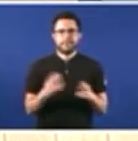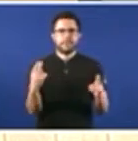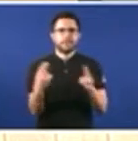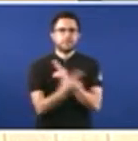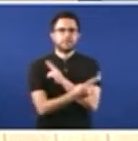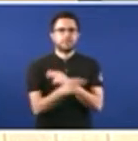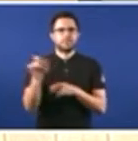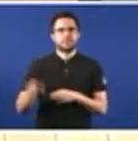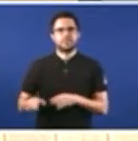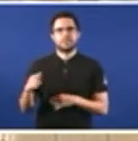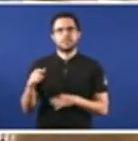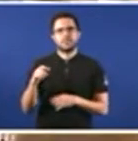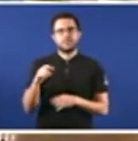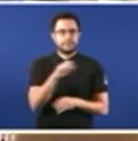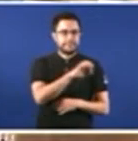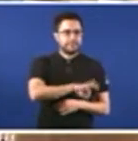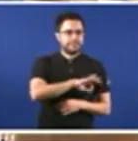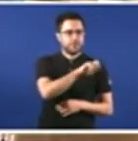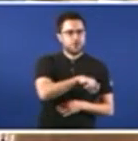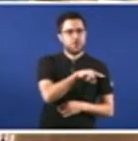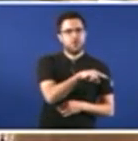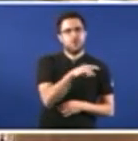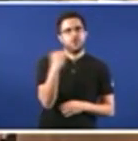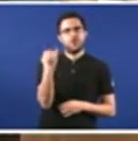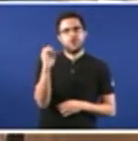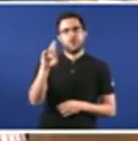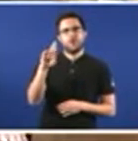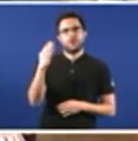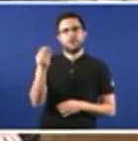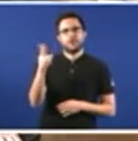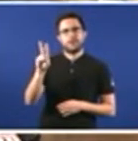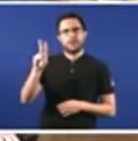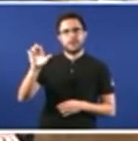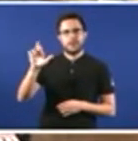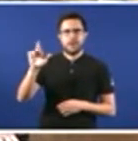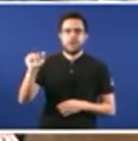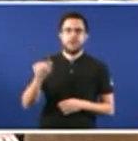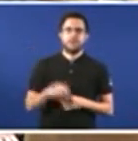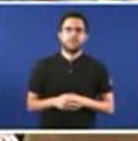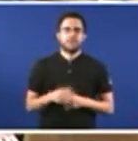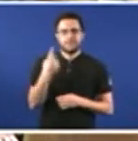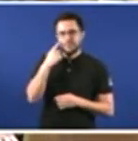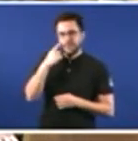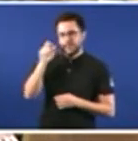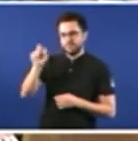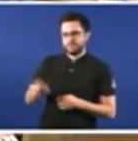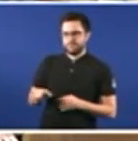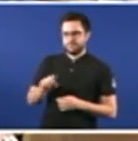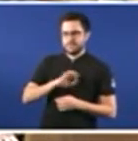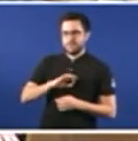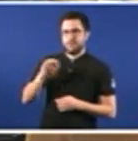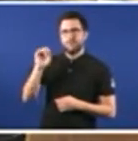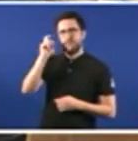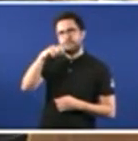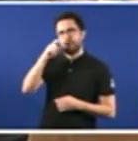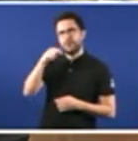Réplica do señor Jórquera Caselas Grazas, señora Presidenta Mire, señor Feijó, primeiro un recordatorio vostedes